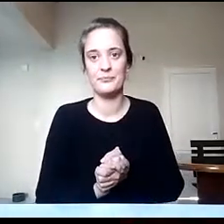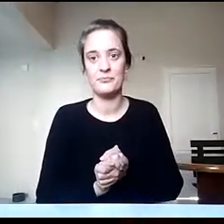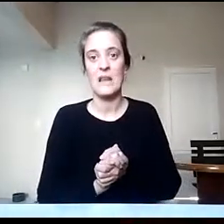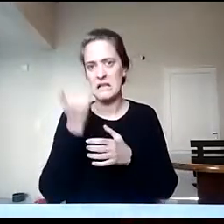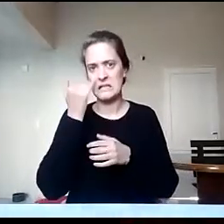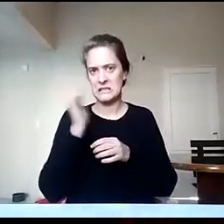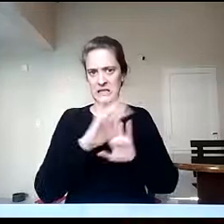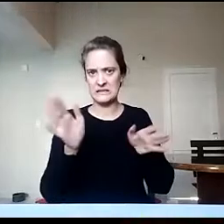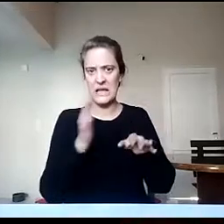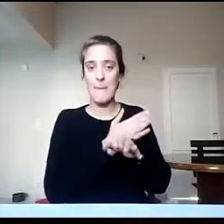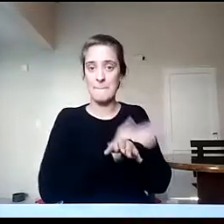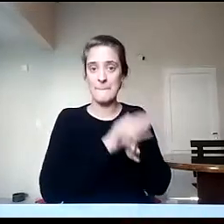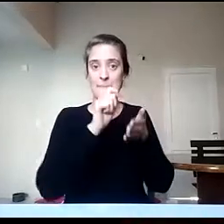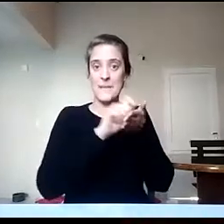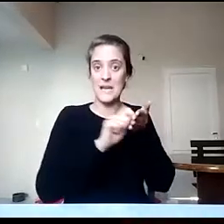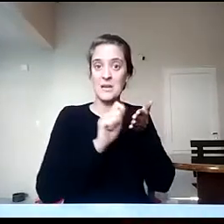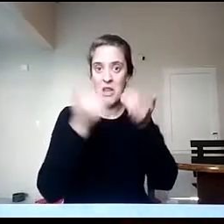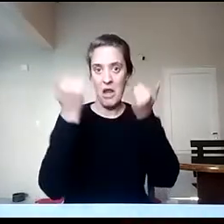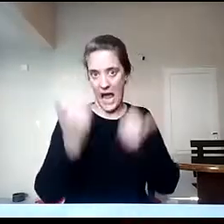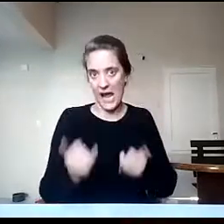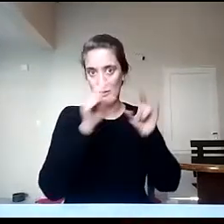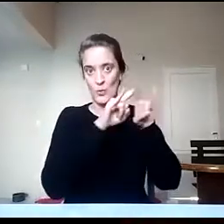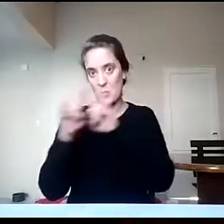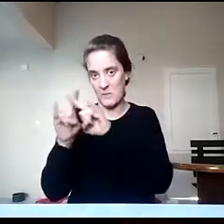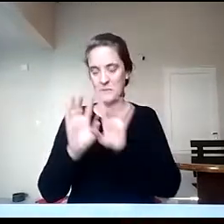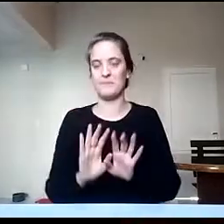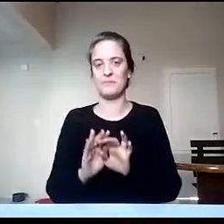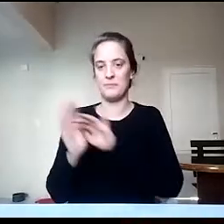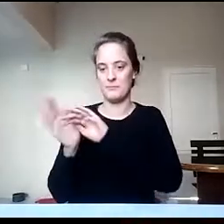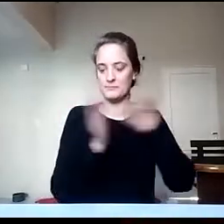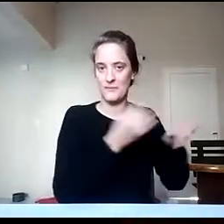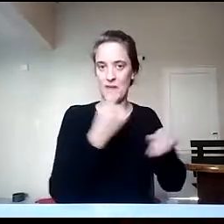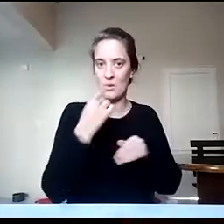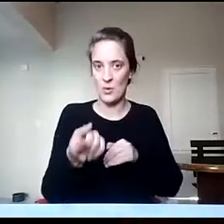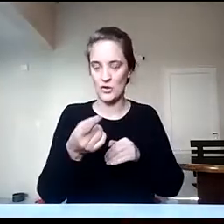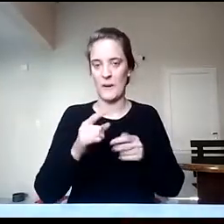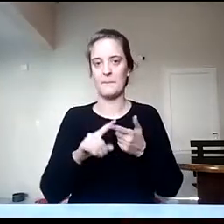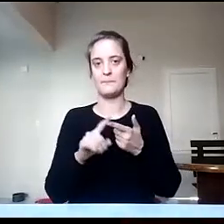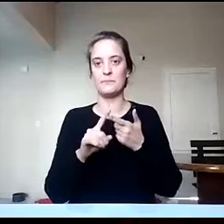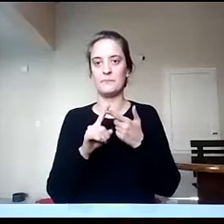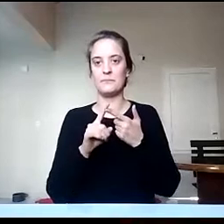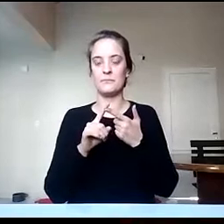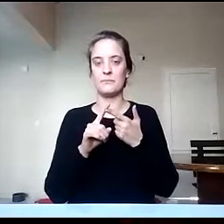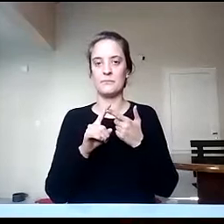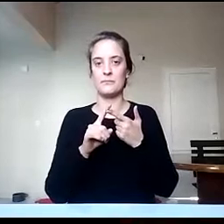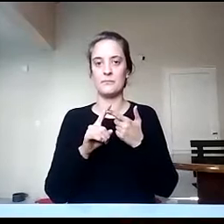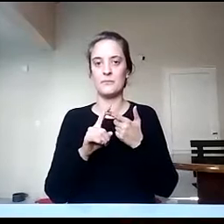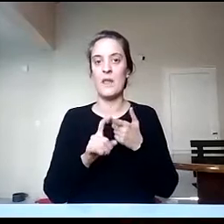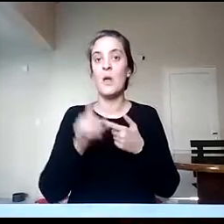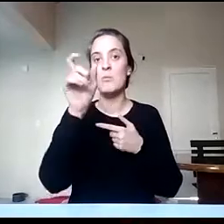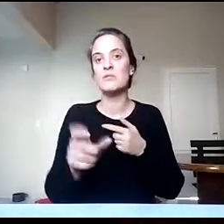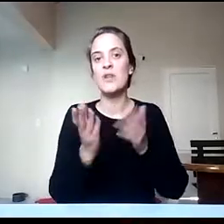preinscripción ya disponible. Otra pregunta dice que es un estudiante de escuela técnica